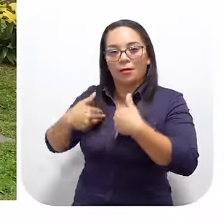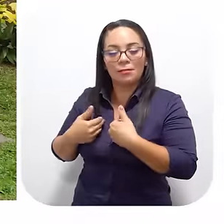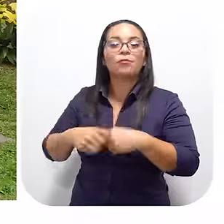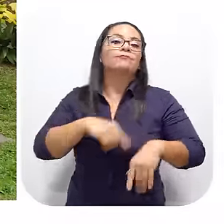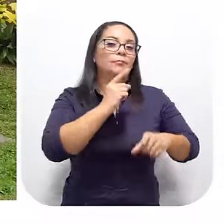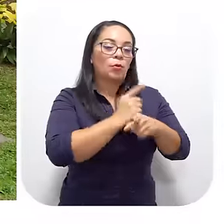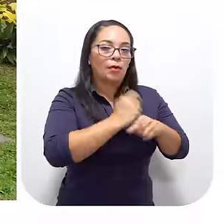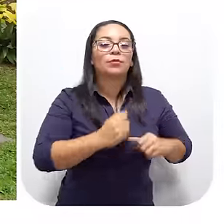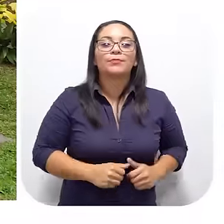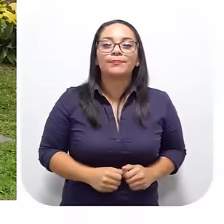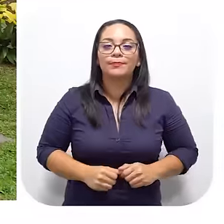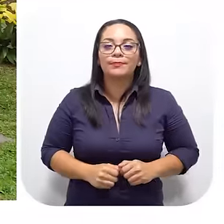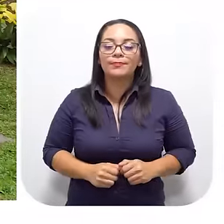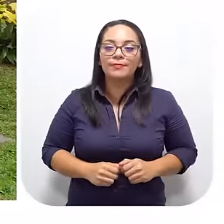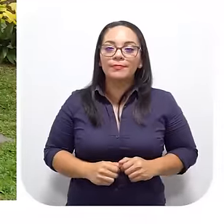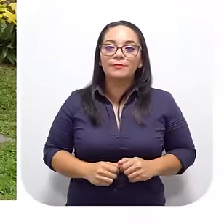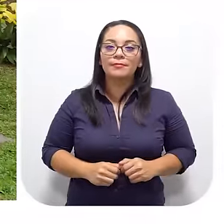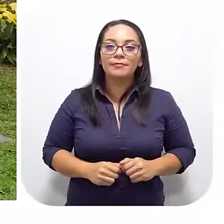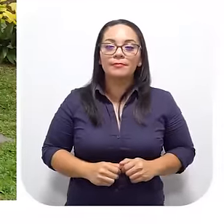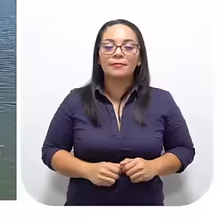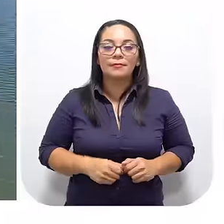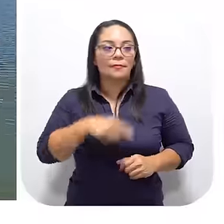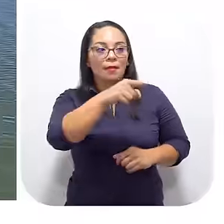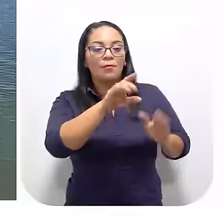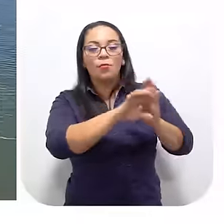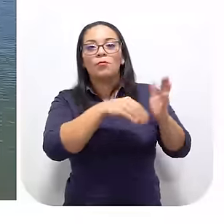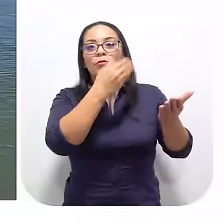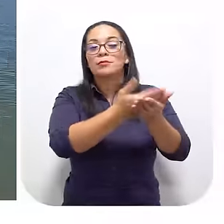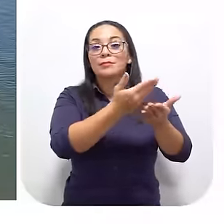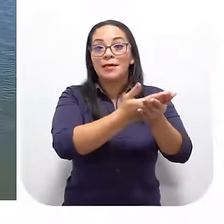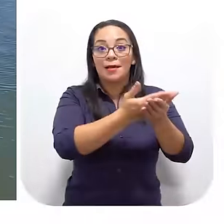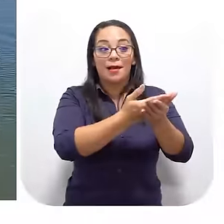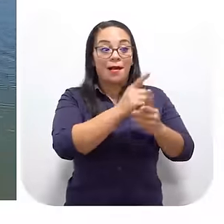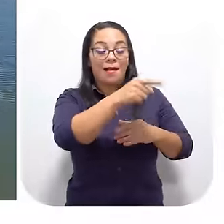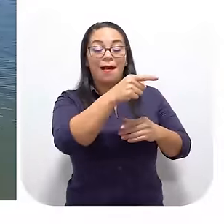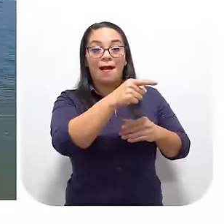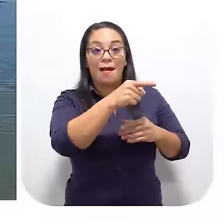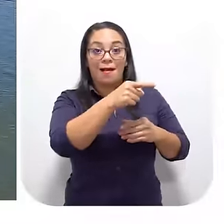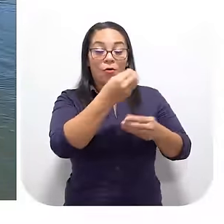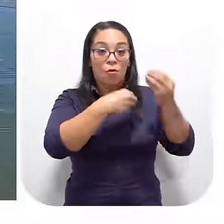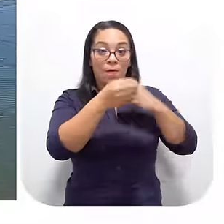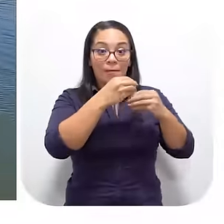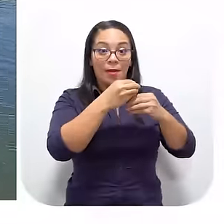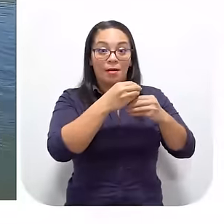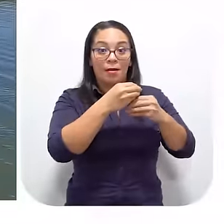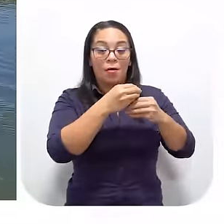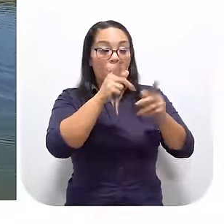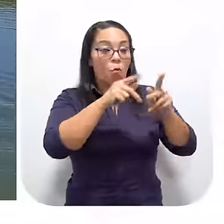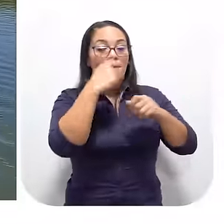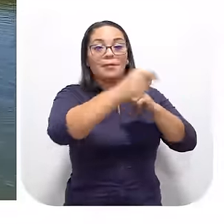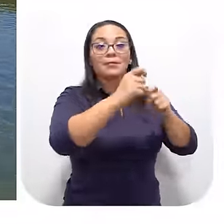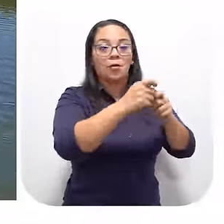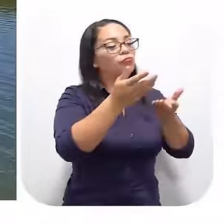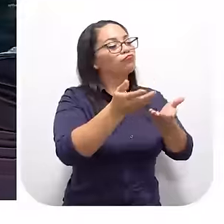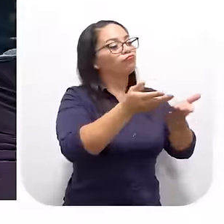Correcto Tres personas Que usted lleve A comer Un pescador Artesional Lo lleva Y se ganan